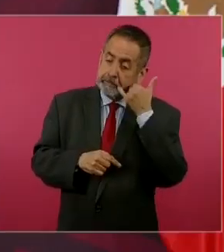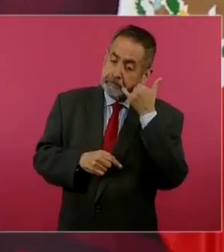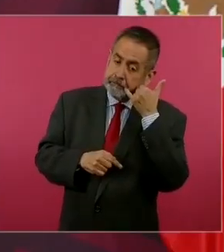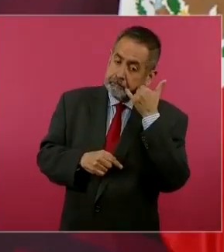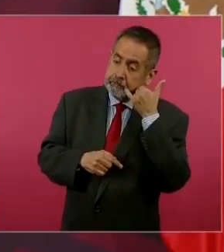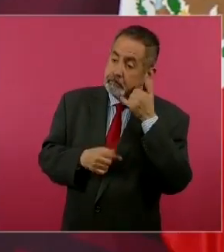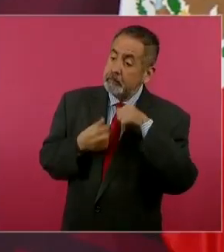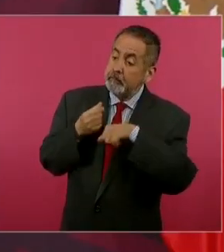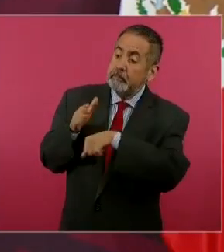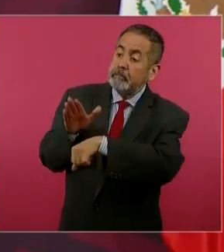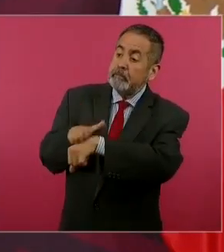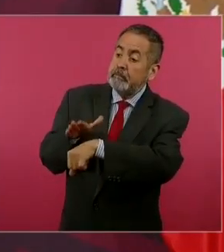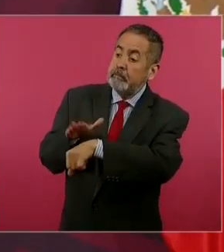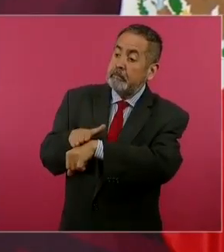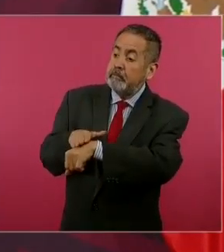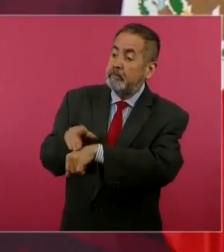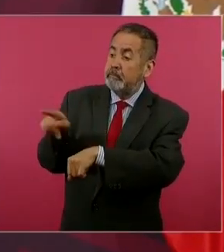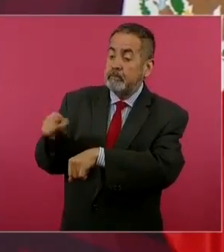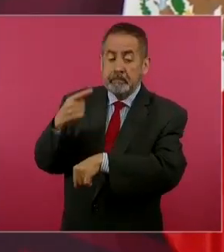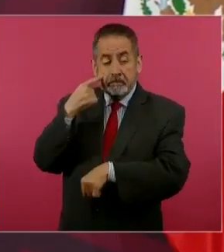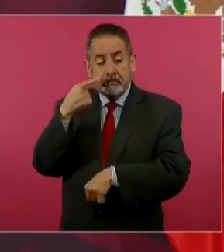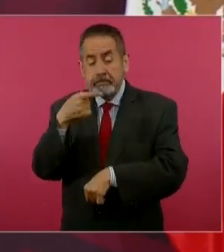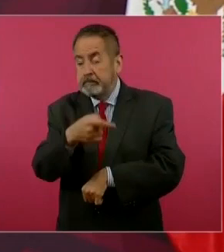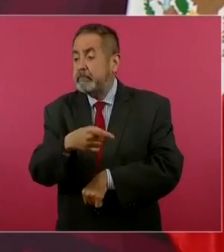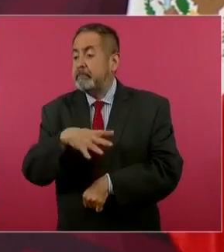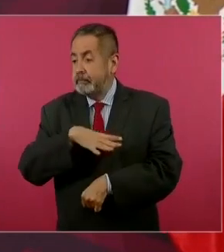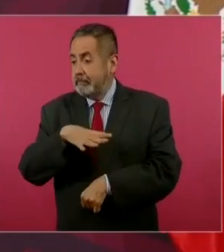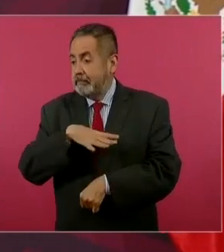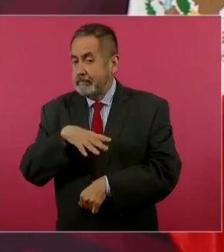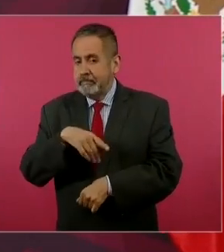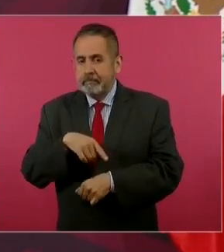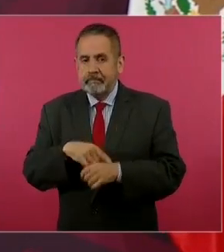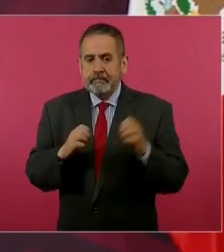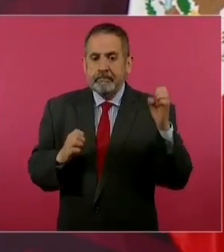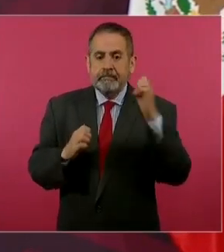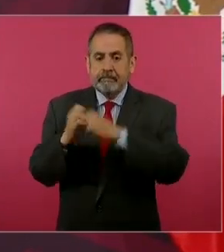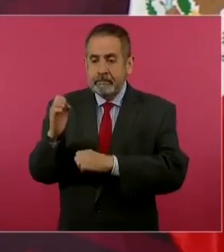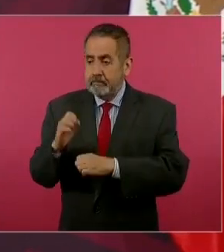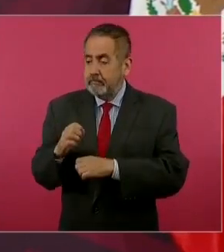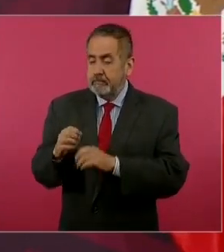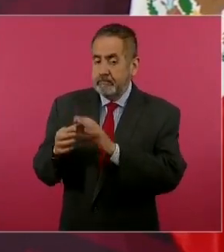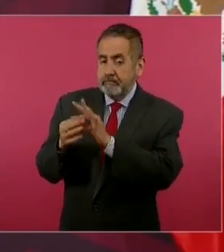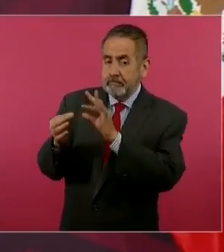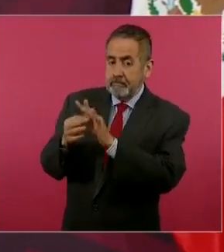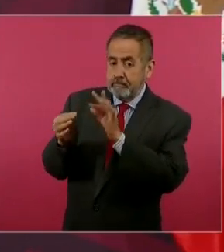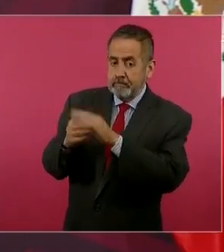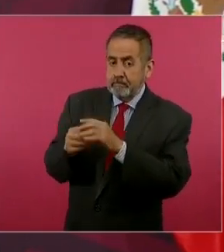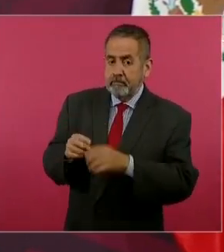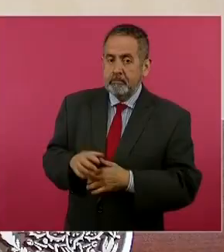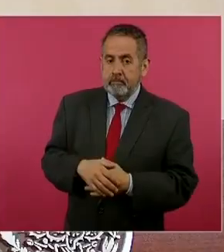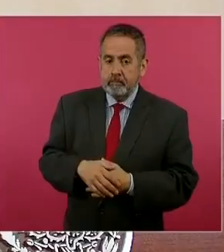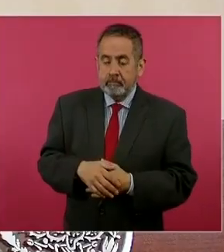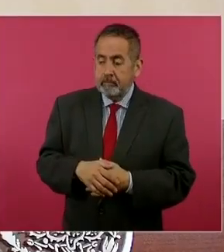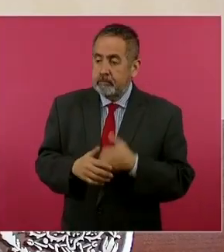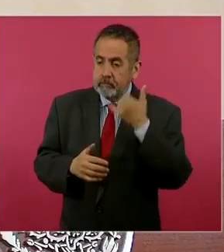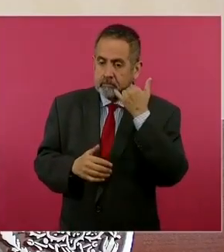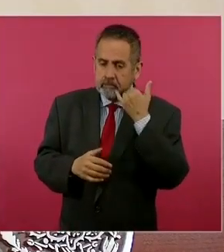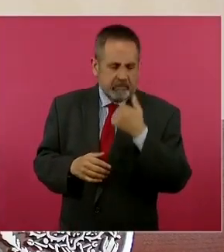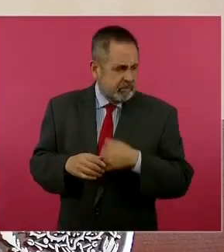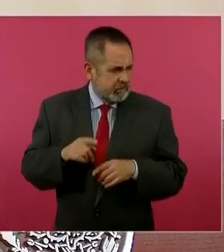supuestamente a nombre de las madres buscadoras